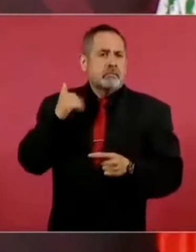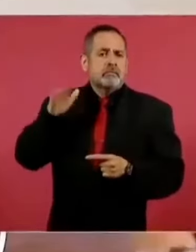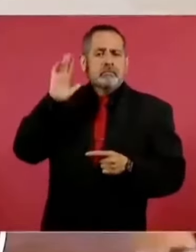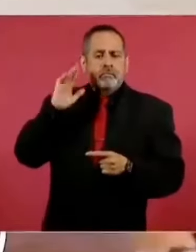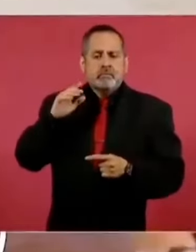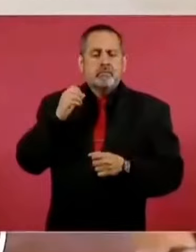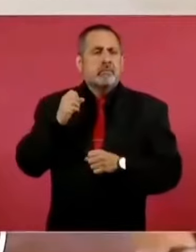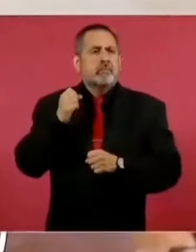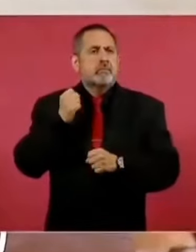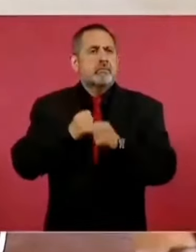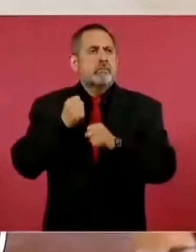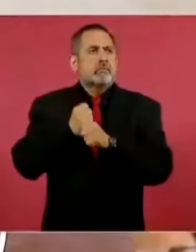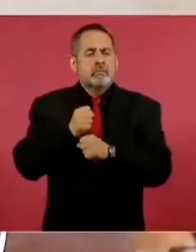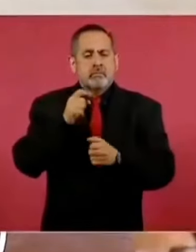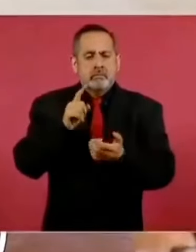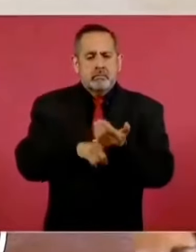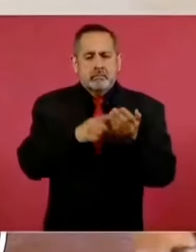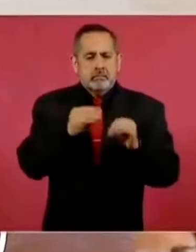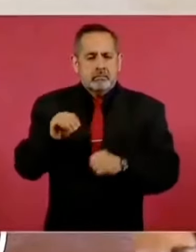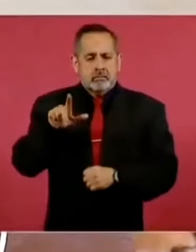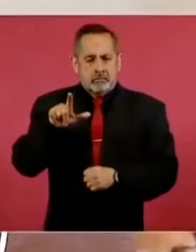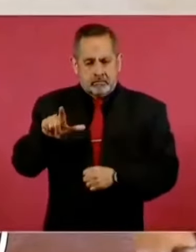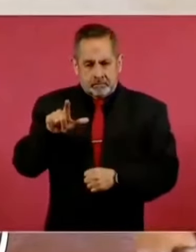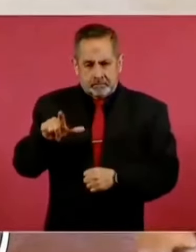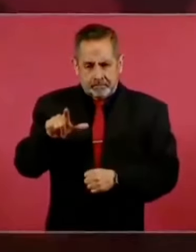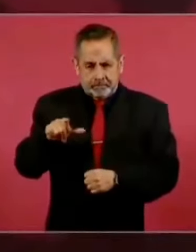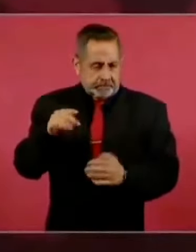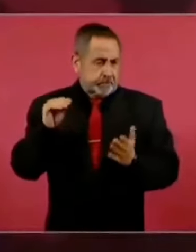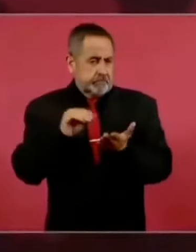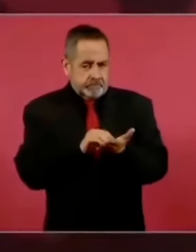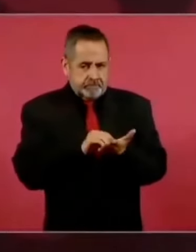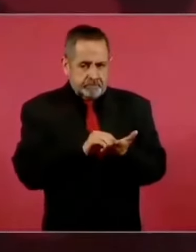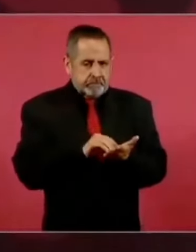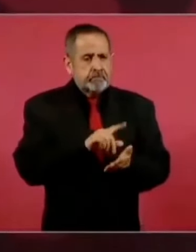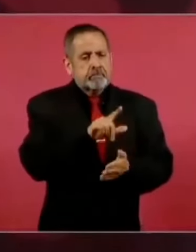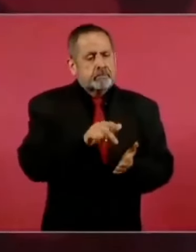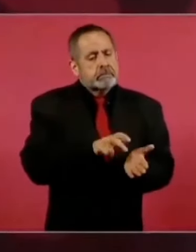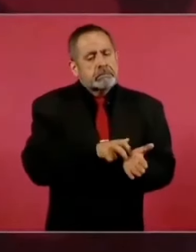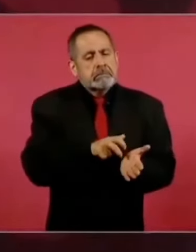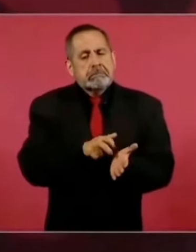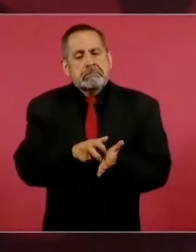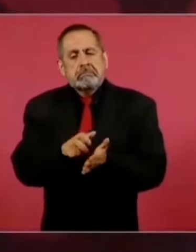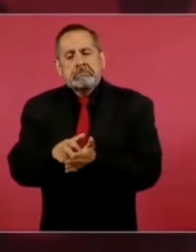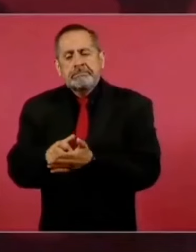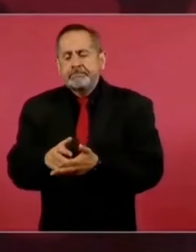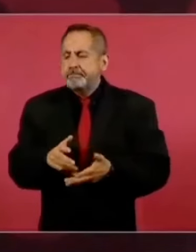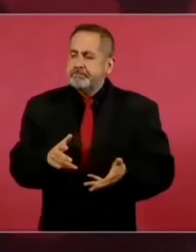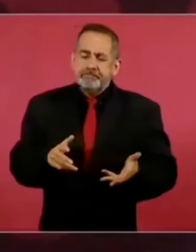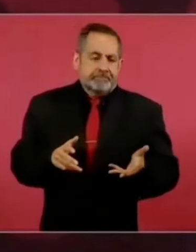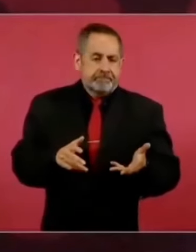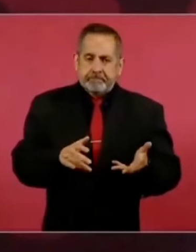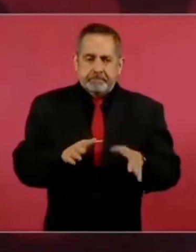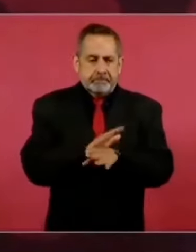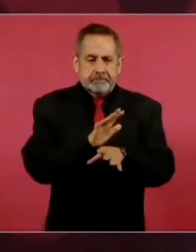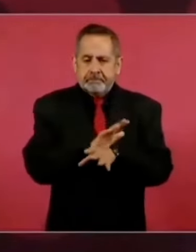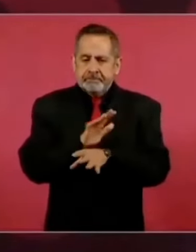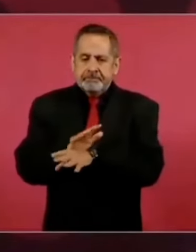el 17 y se fue reformando cuando todavía